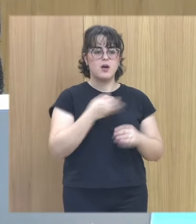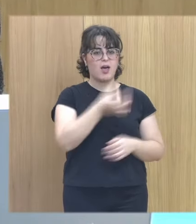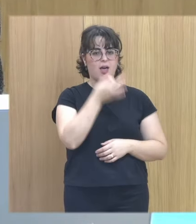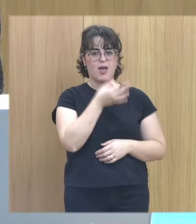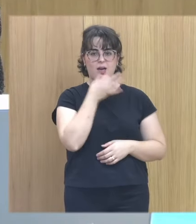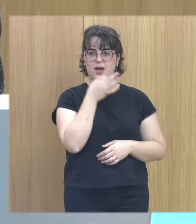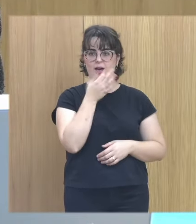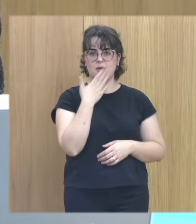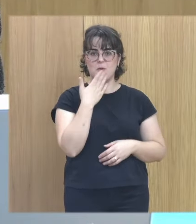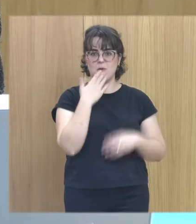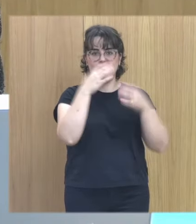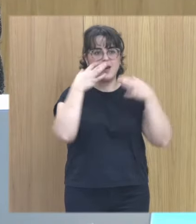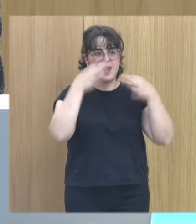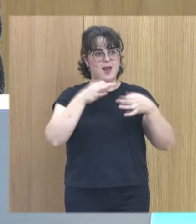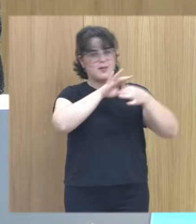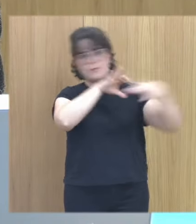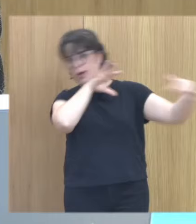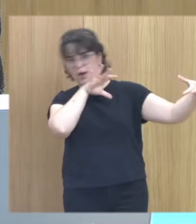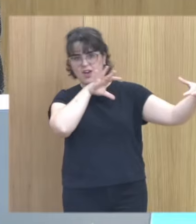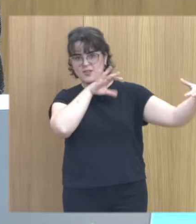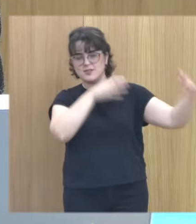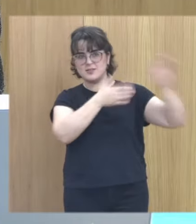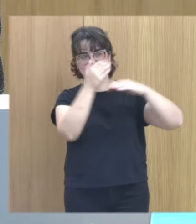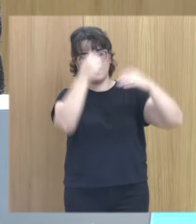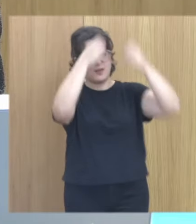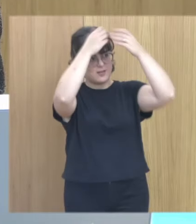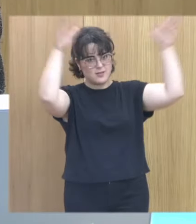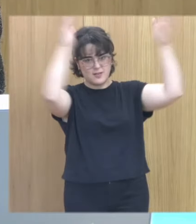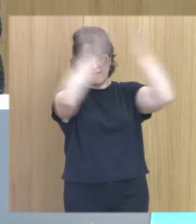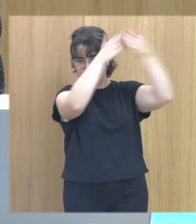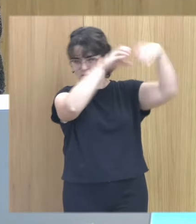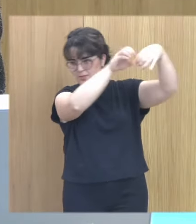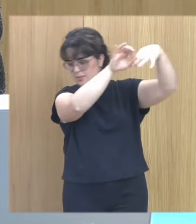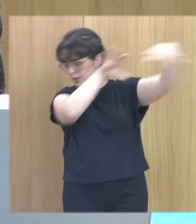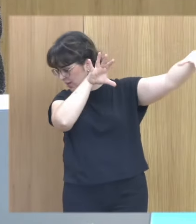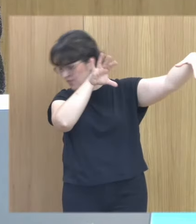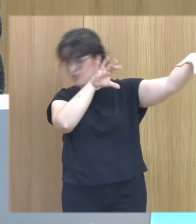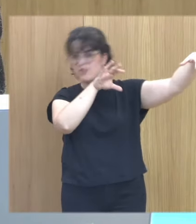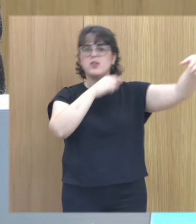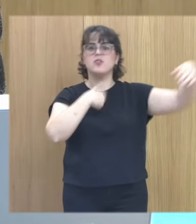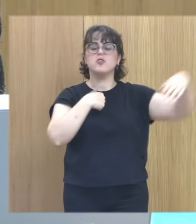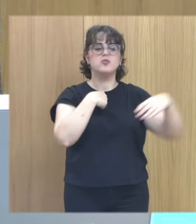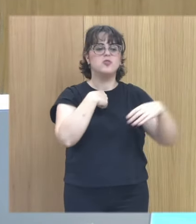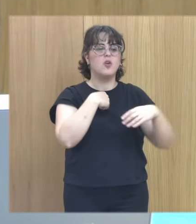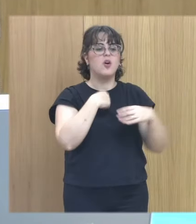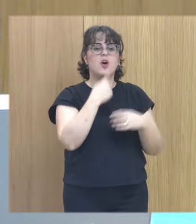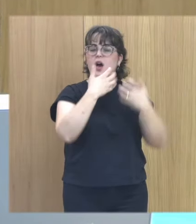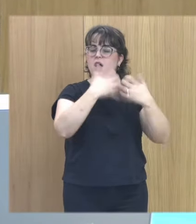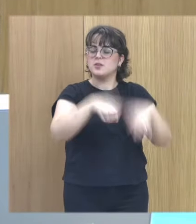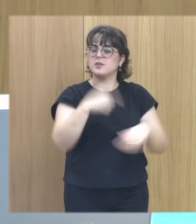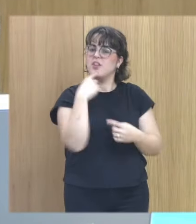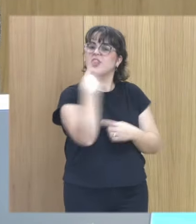desconectado que es un relato disociado y desconectado yo lo que lo que sistemáticamente les